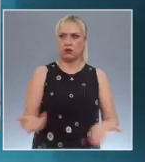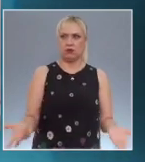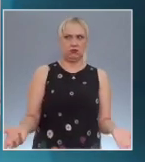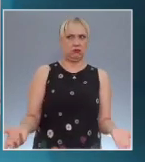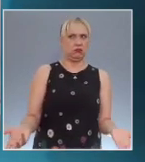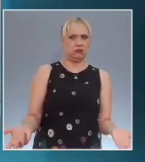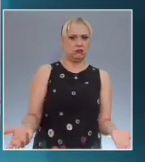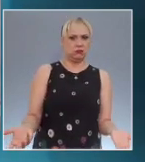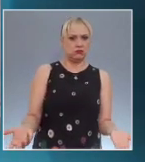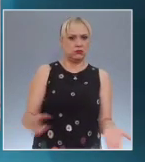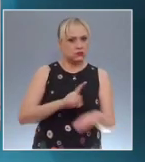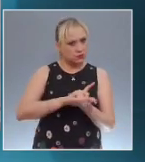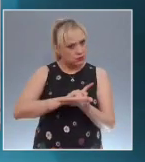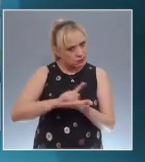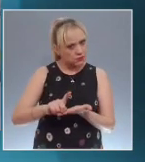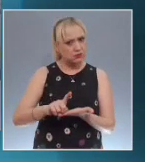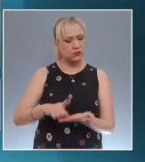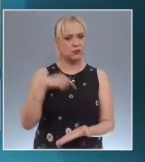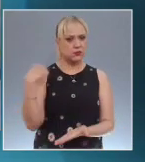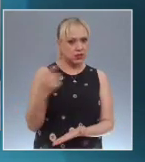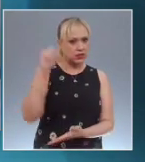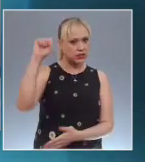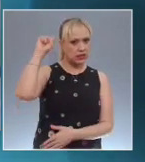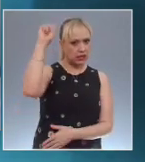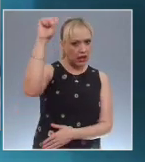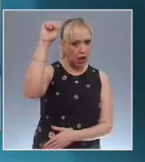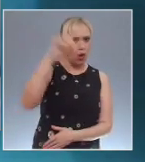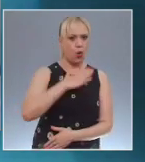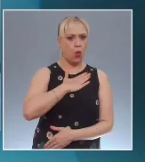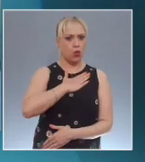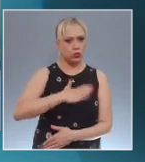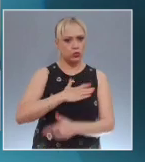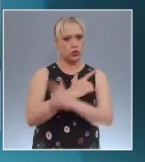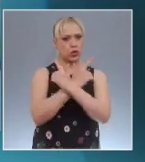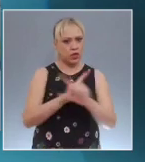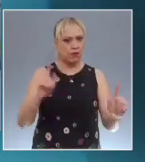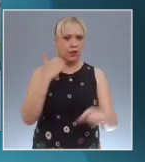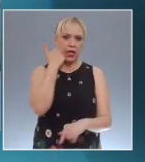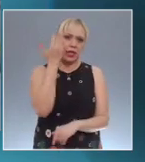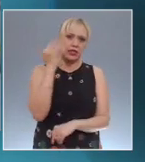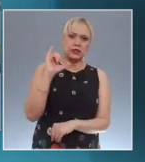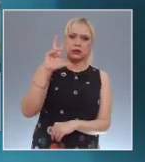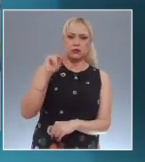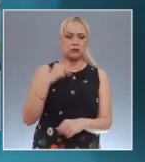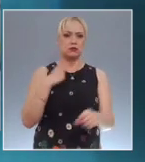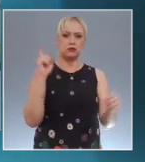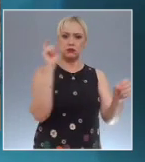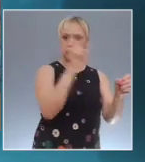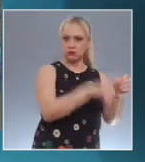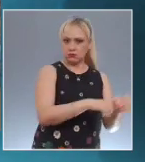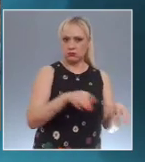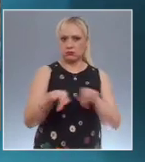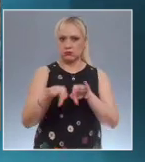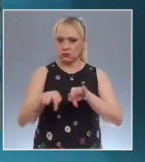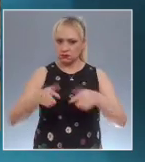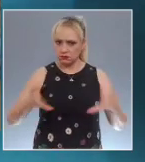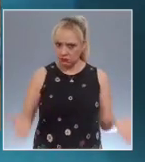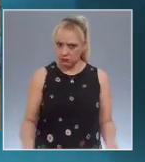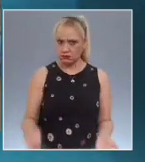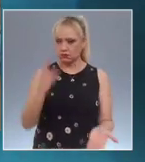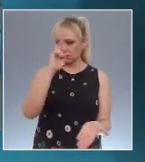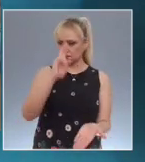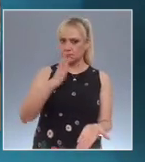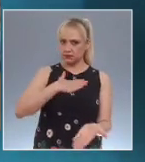democracia sindical libre y justa es fundamental para el éxito de la reforma laboral y es también un componente clave de las